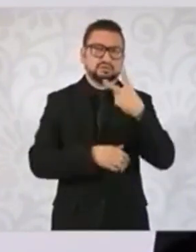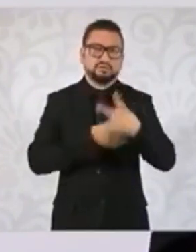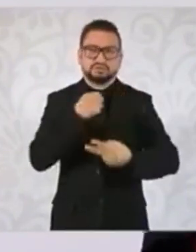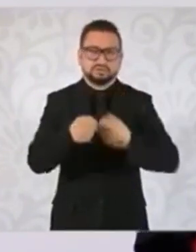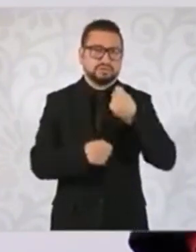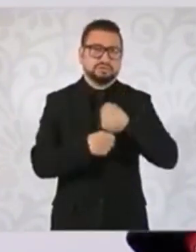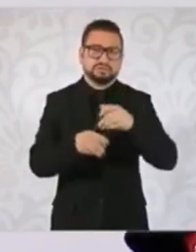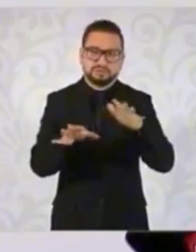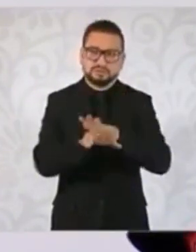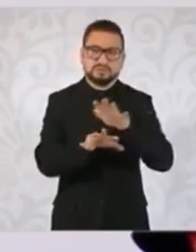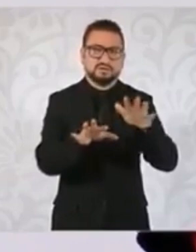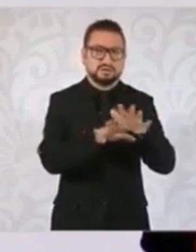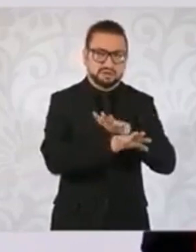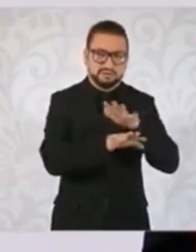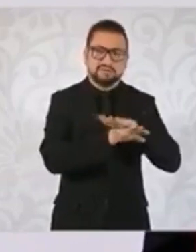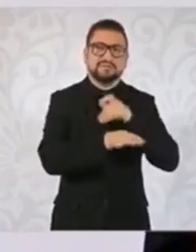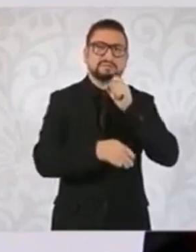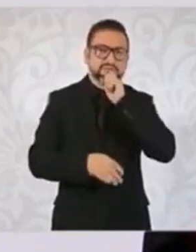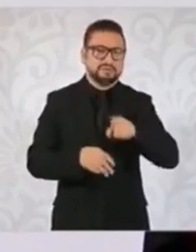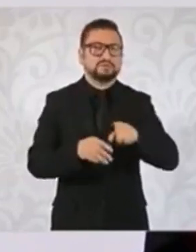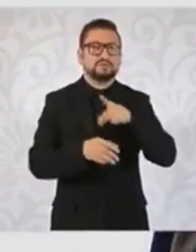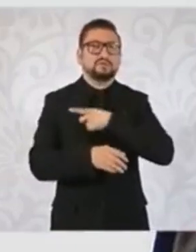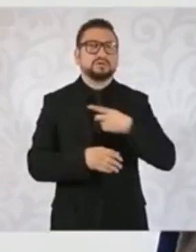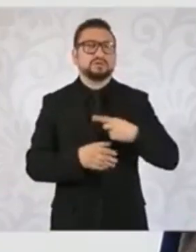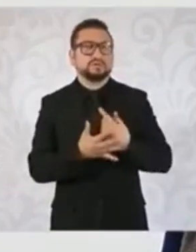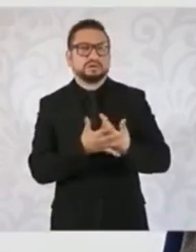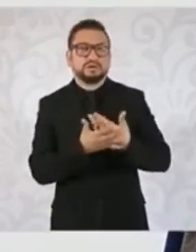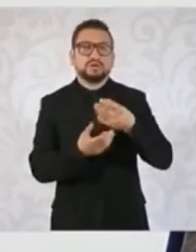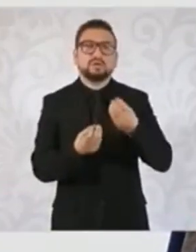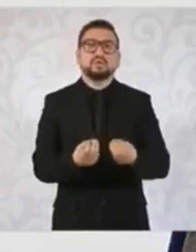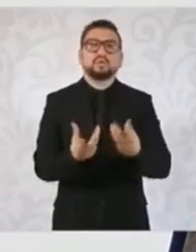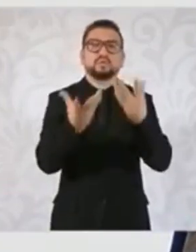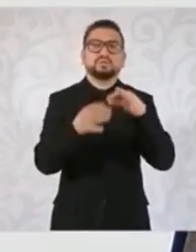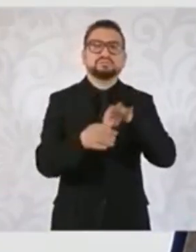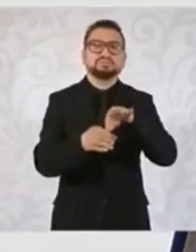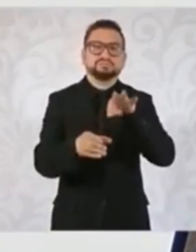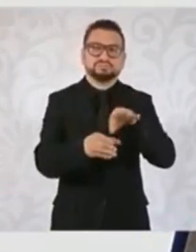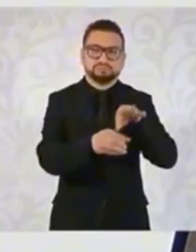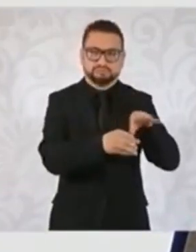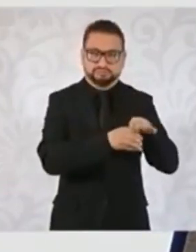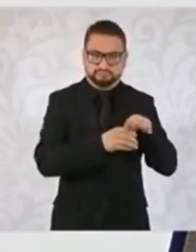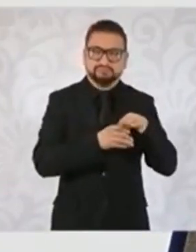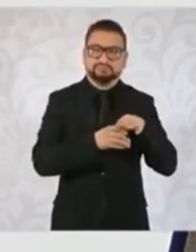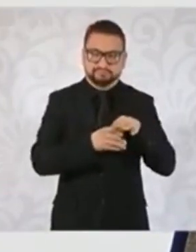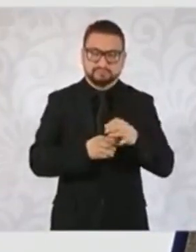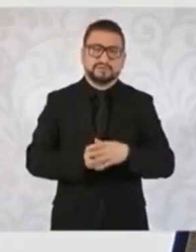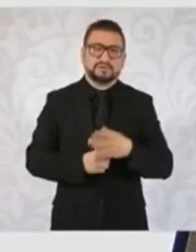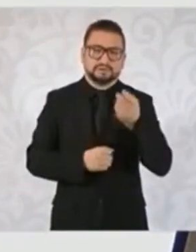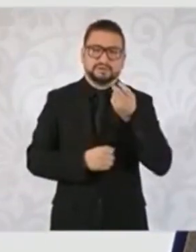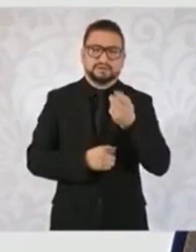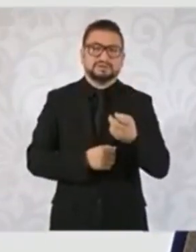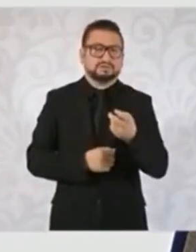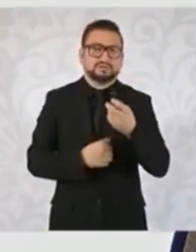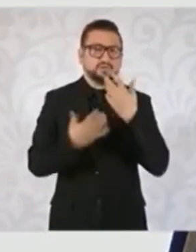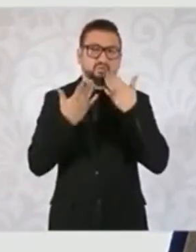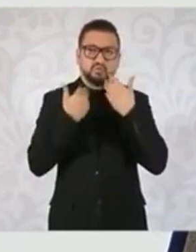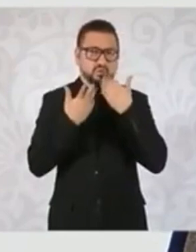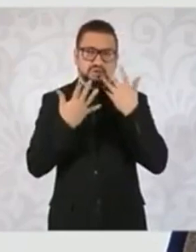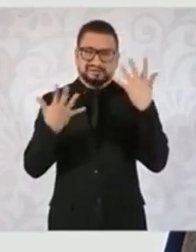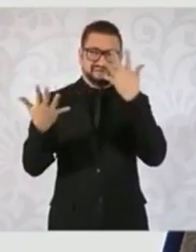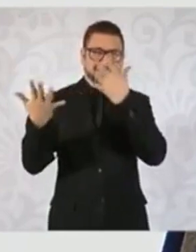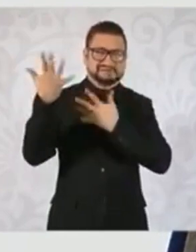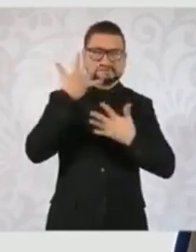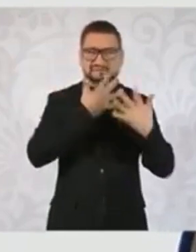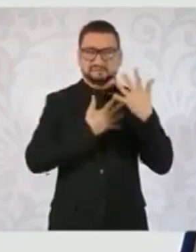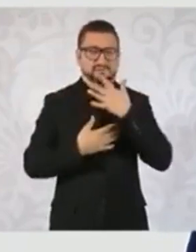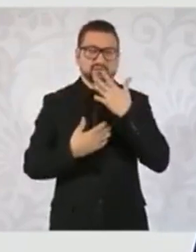años de acuerdo a la votación que se obtuvo. Entonces, no hay ninguna confusión,